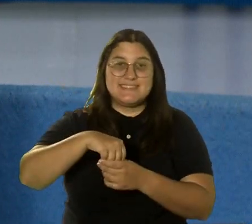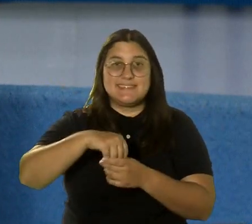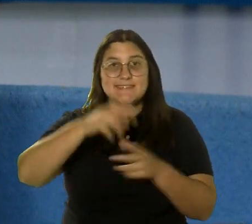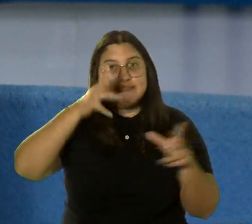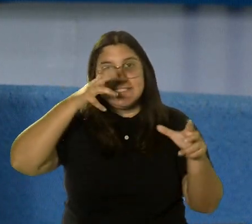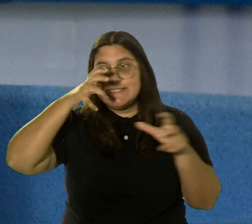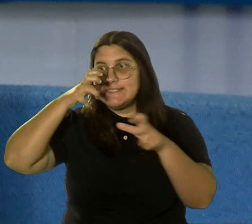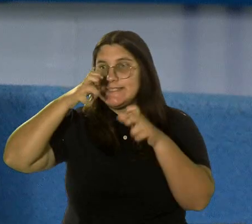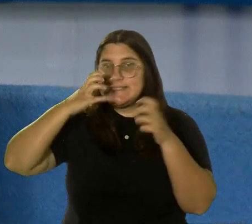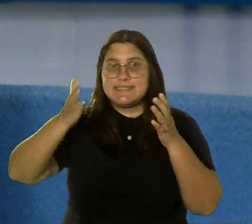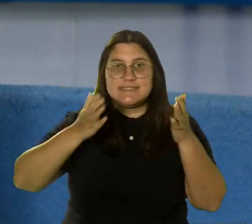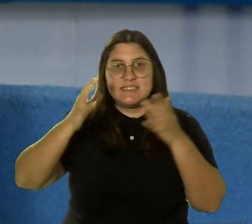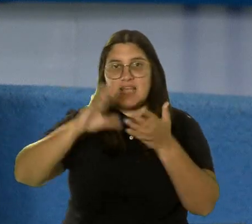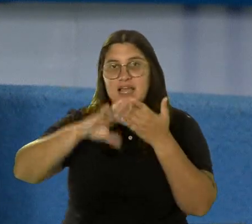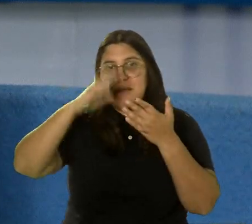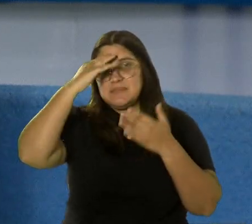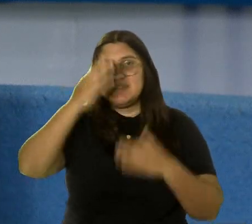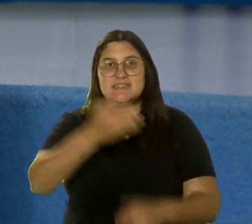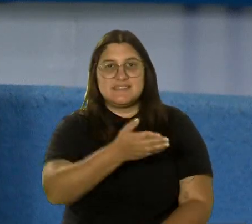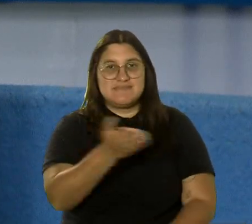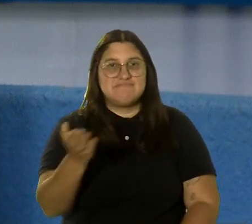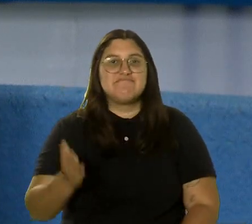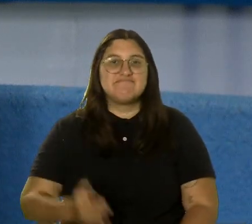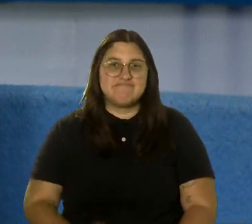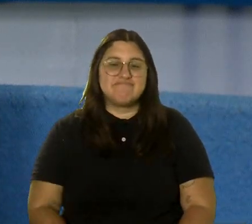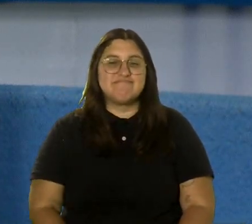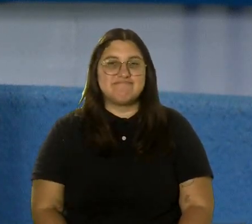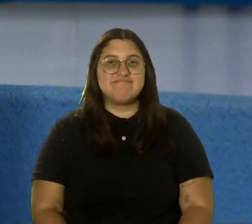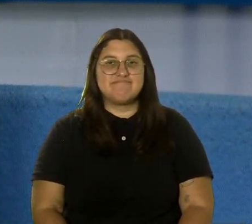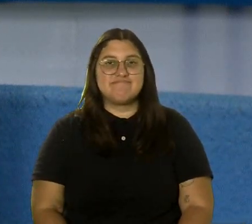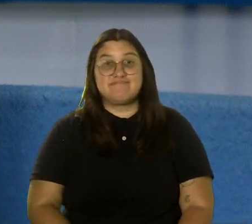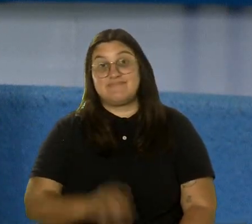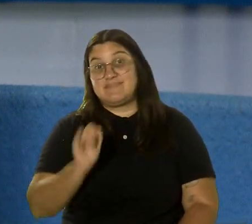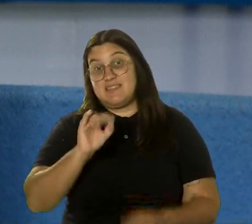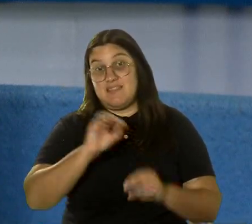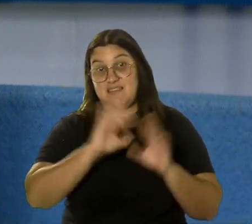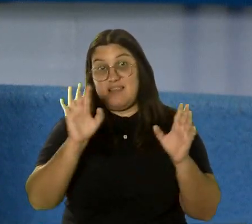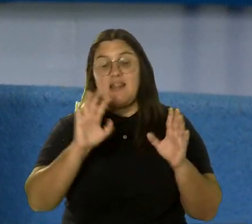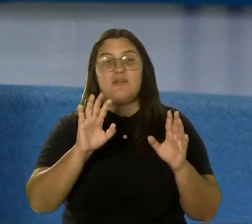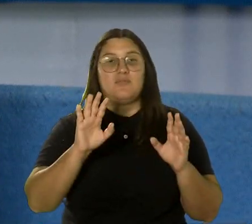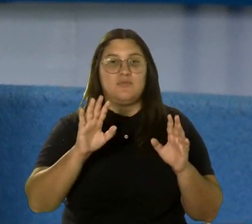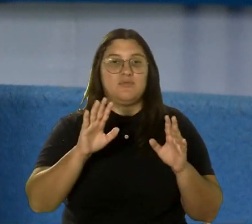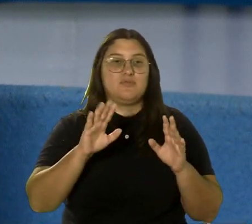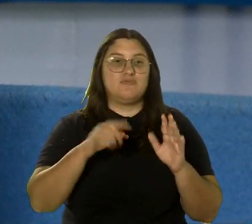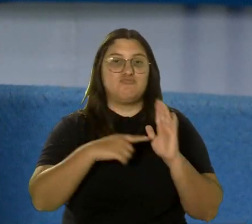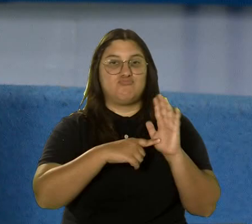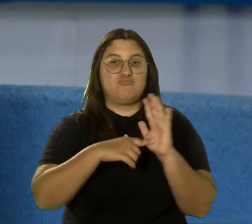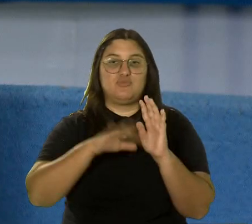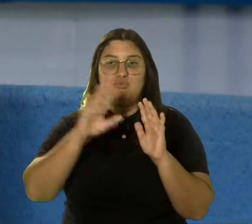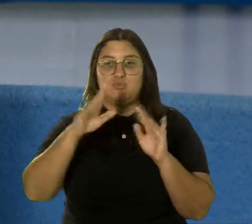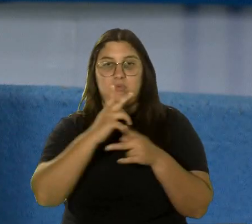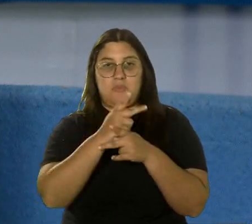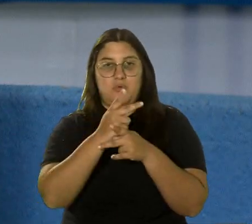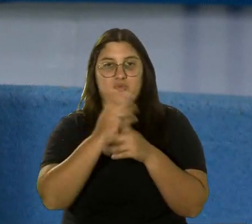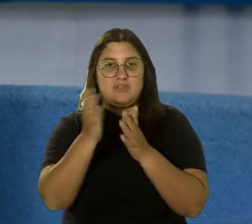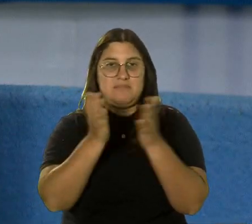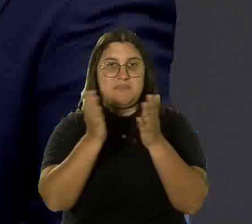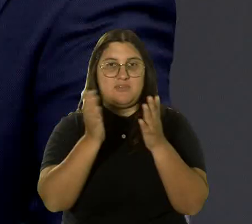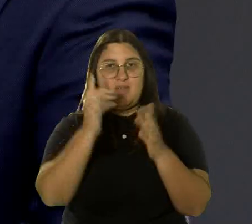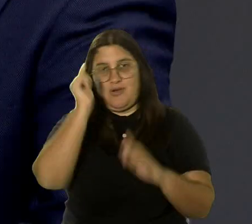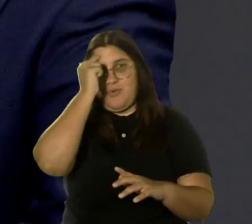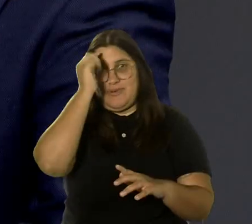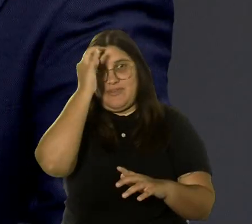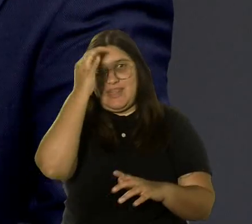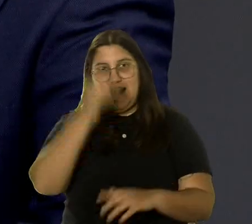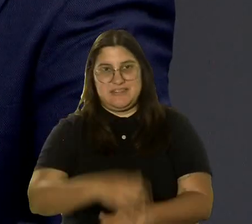los servicios del departamento y las diferentes agencias. Y además exhibir sus productos y sus servicios al gobierno federal. ¿Hay